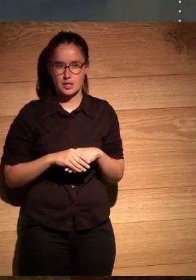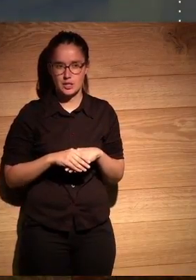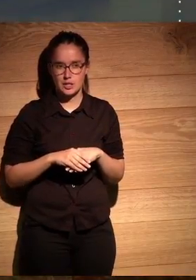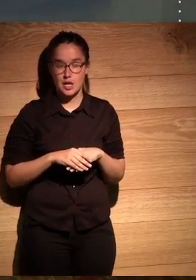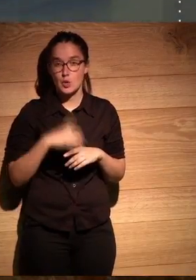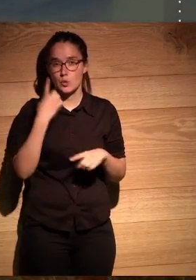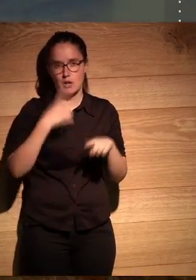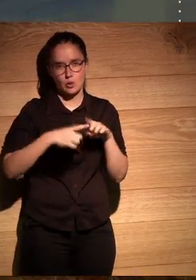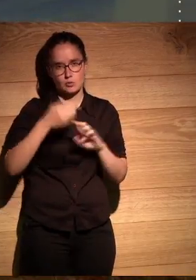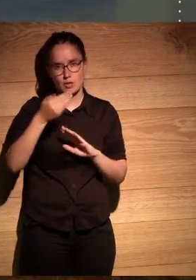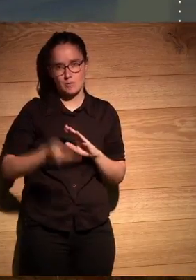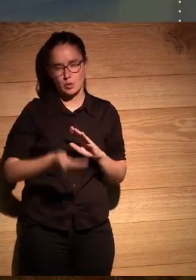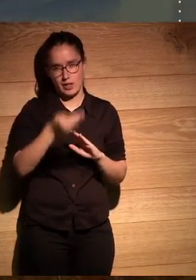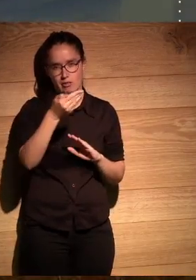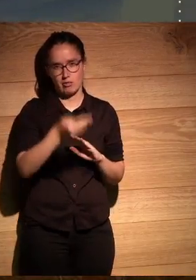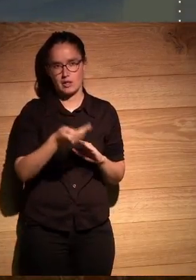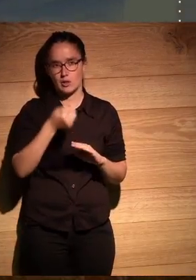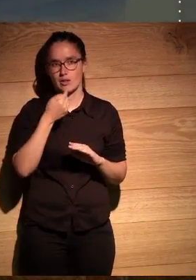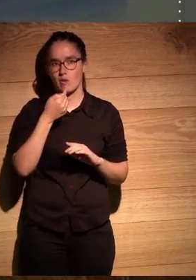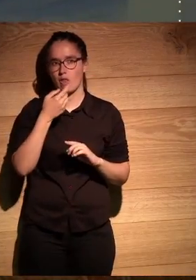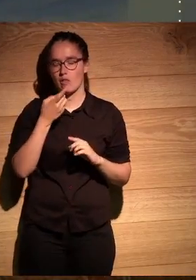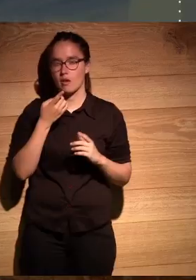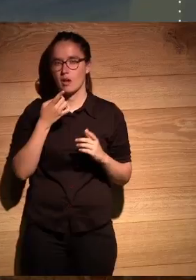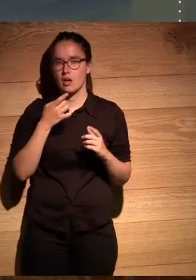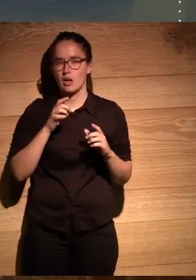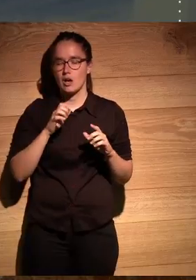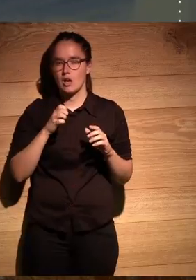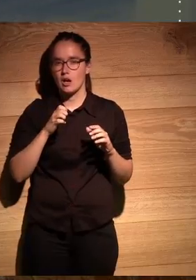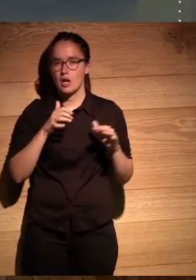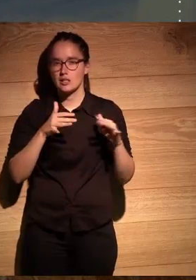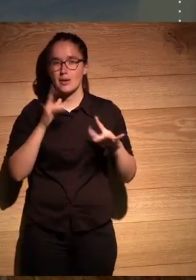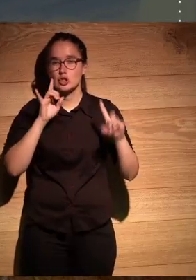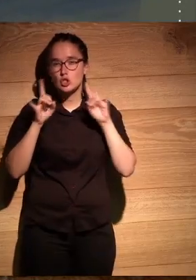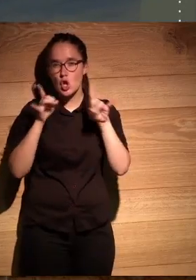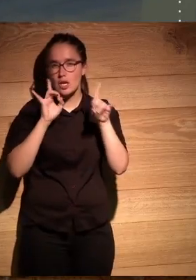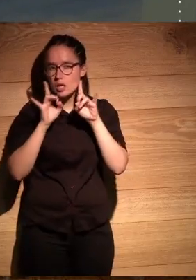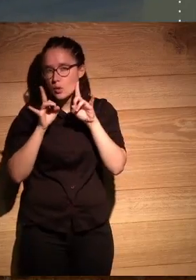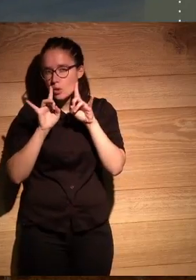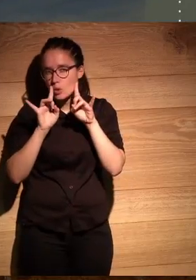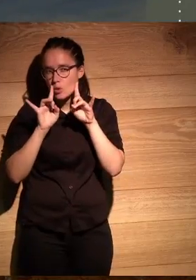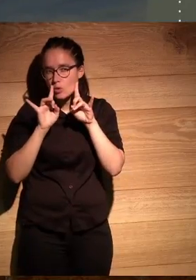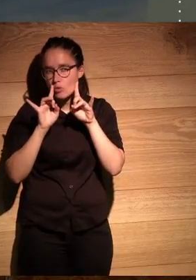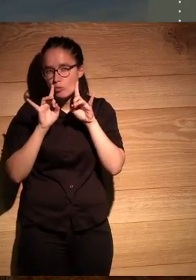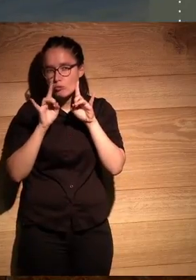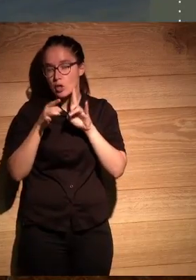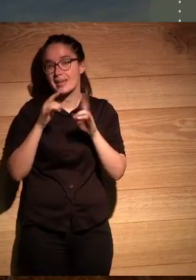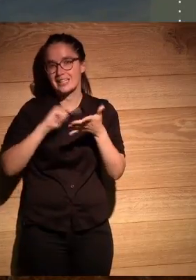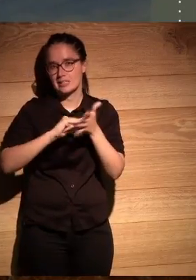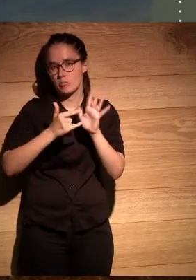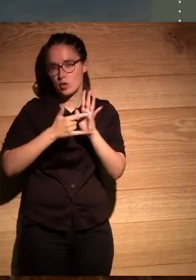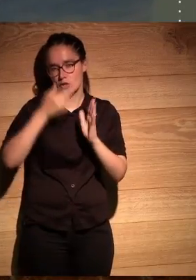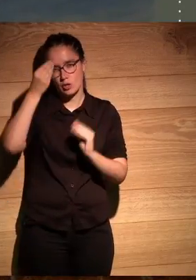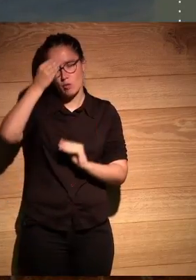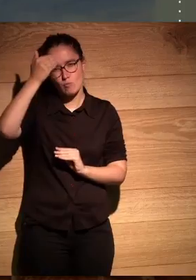hay un elemento importante esto de ¿qué dice ahí? activar el bueno el sonido en este proyecto